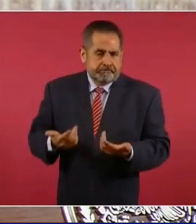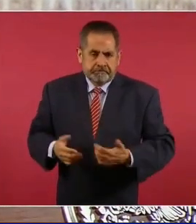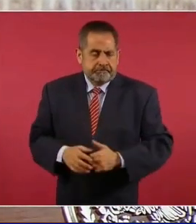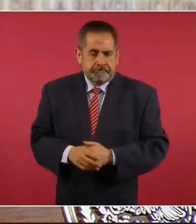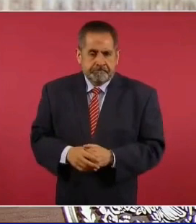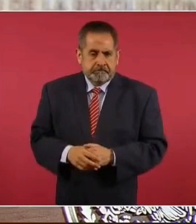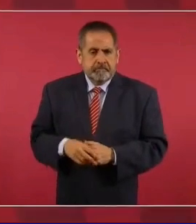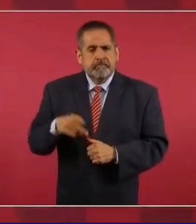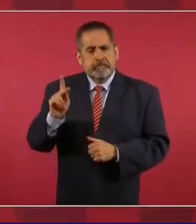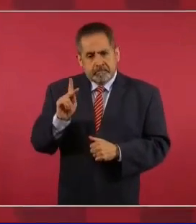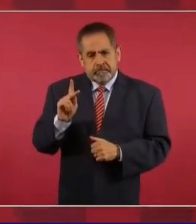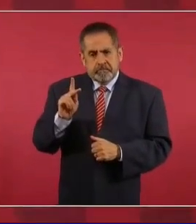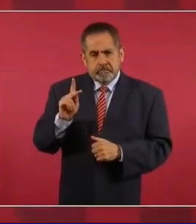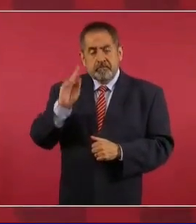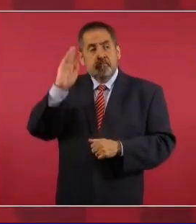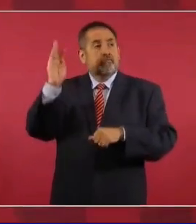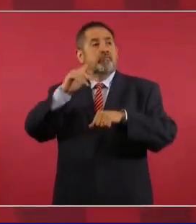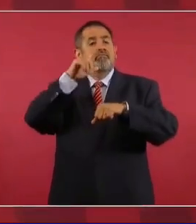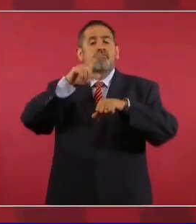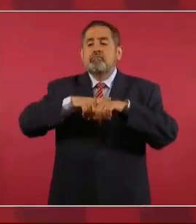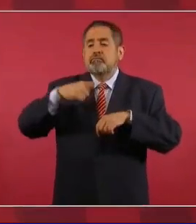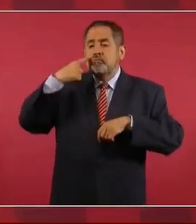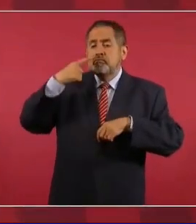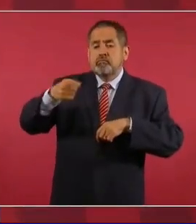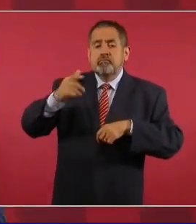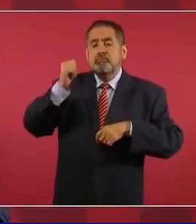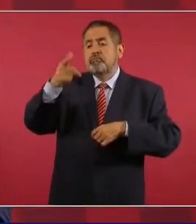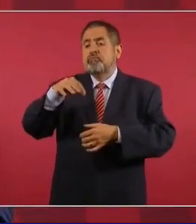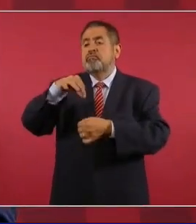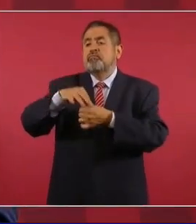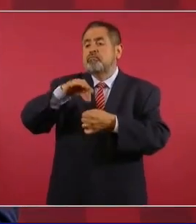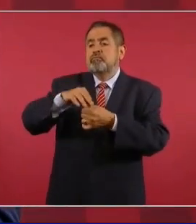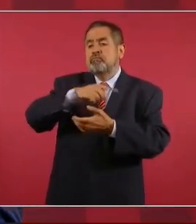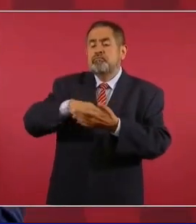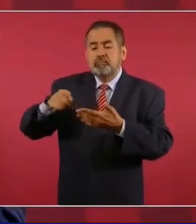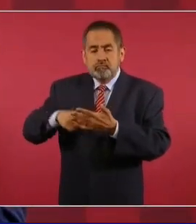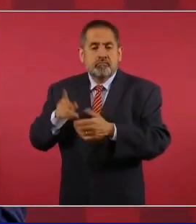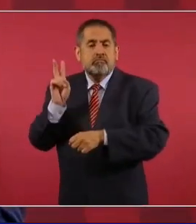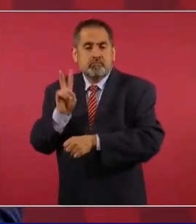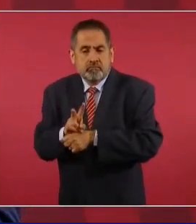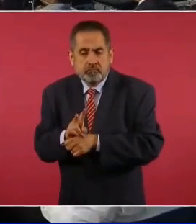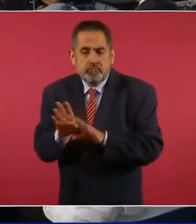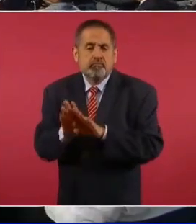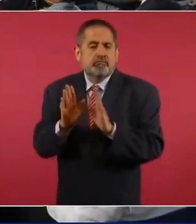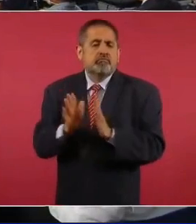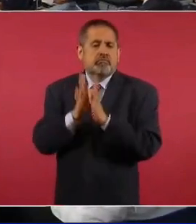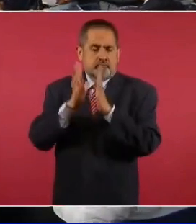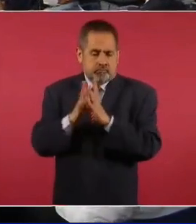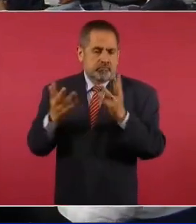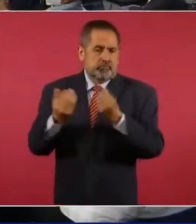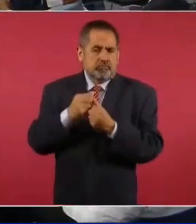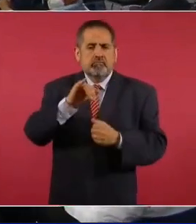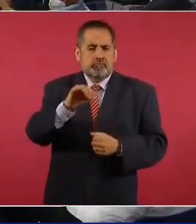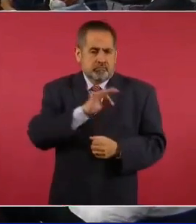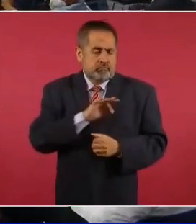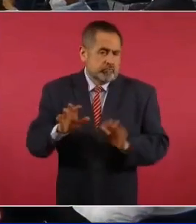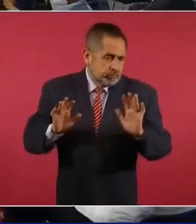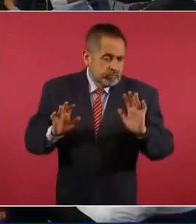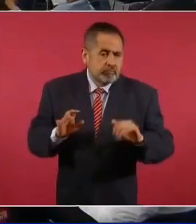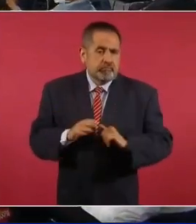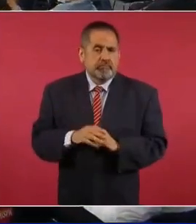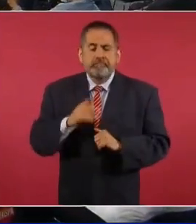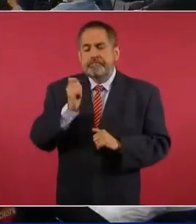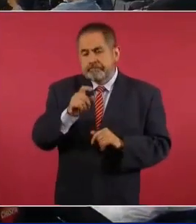Pero sí la instancia federal, cuando hay elecciones, sí puede participar, aunque